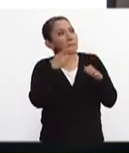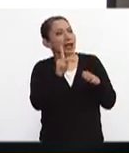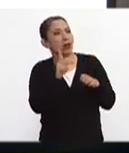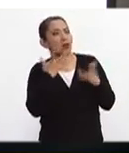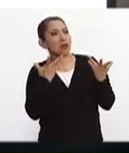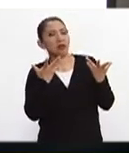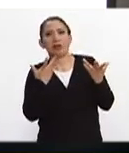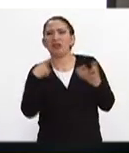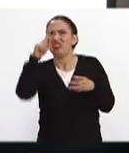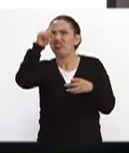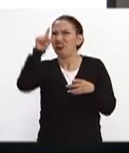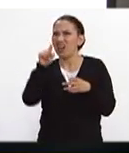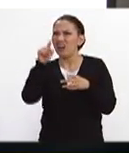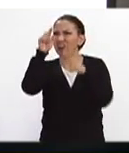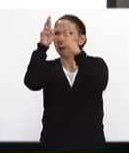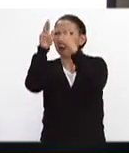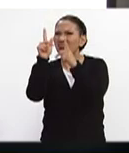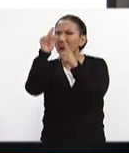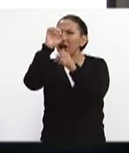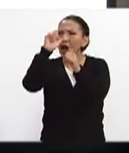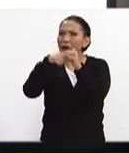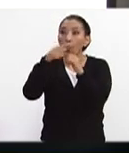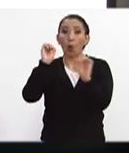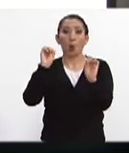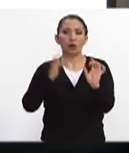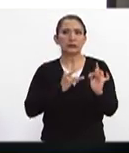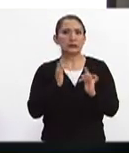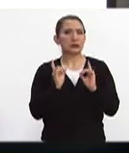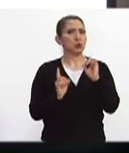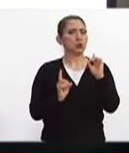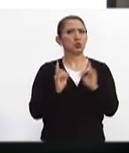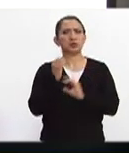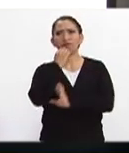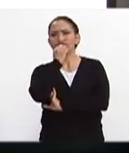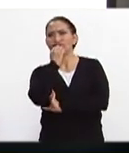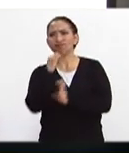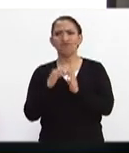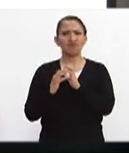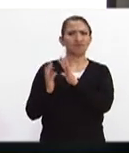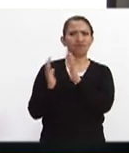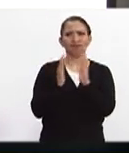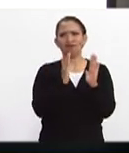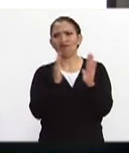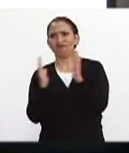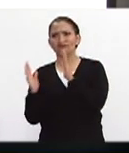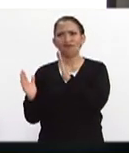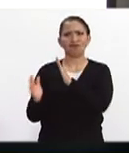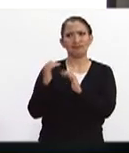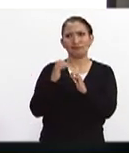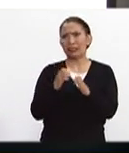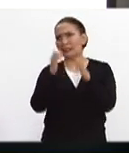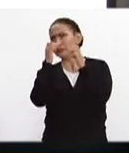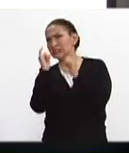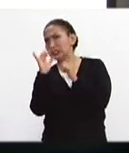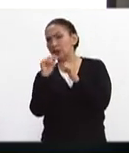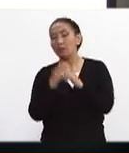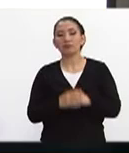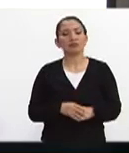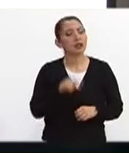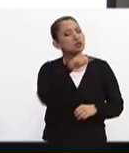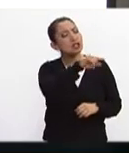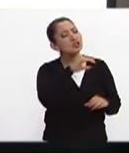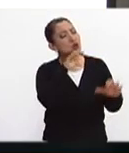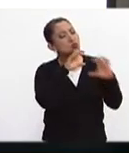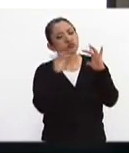les aparecieron grietas o simplemente tienen dudas acerca de la estabilidad estructural de sus edificios ¿cómo es que están